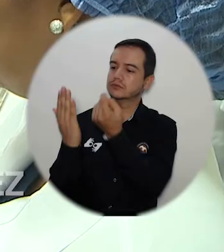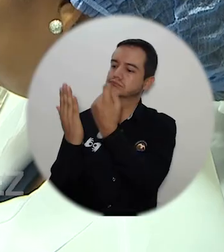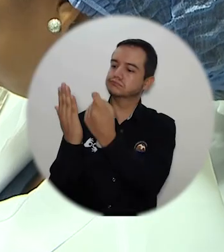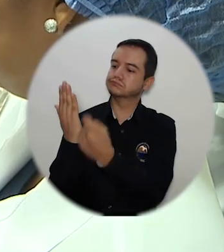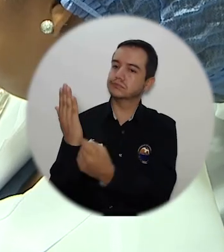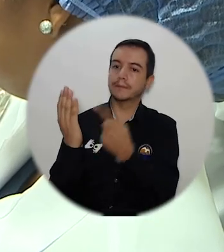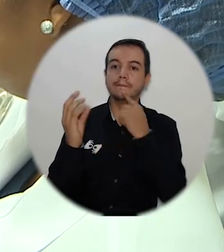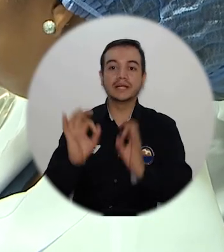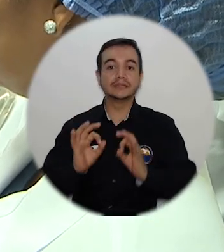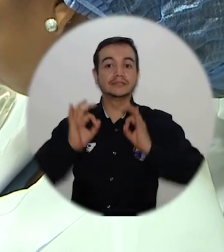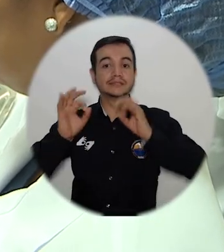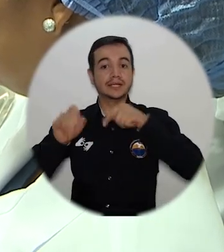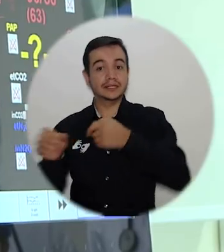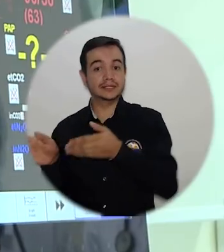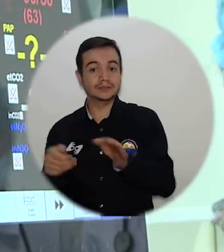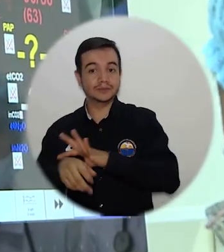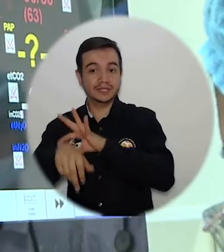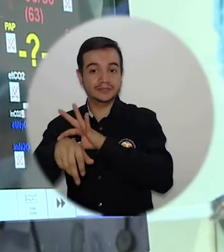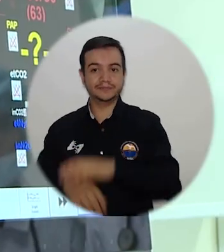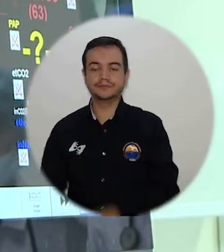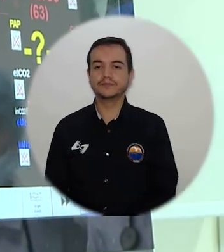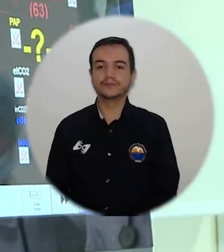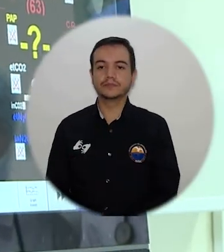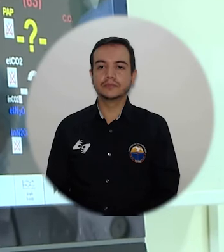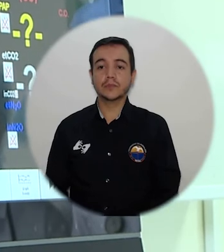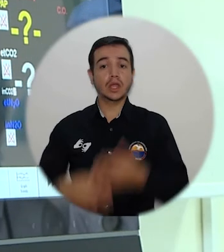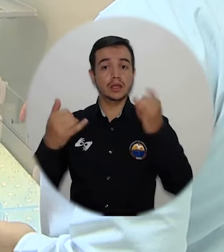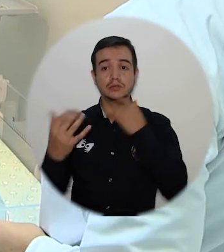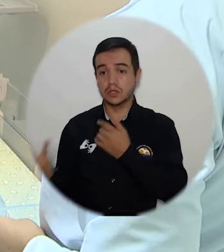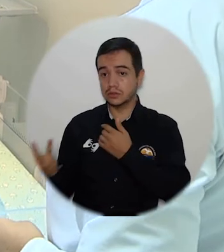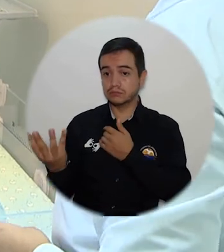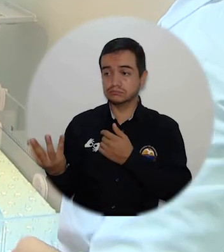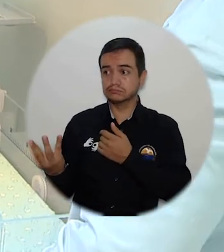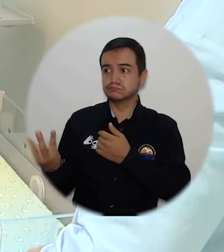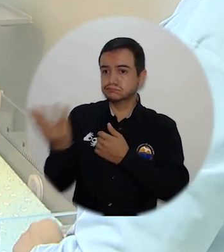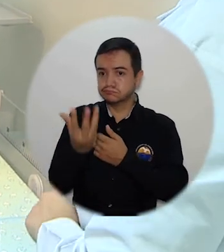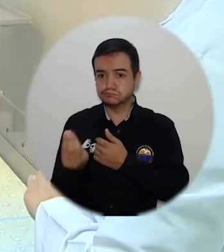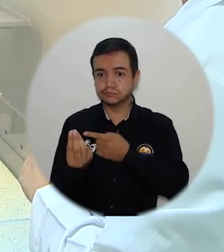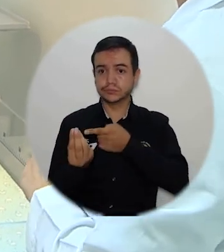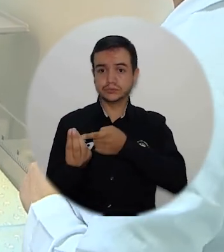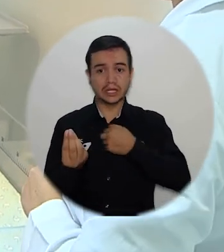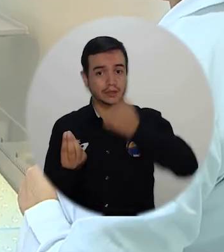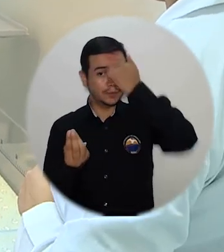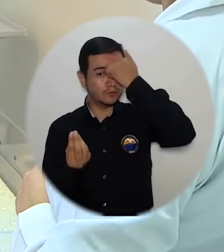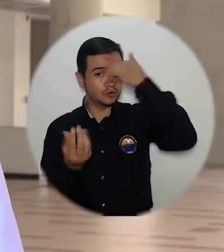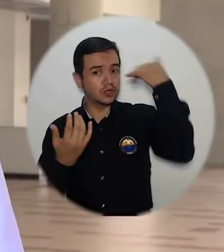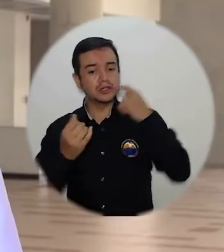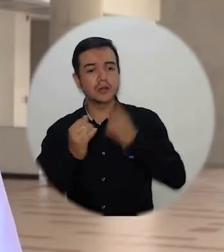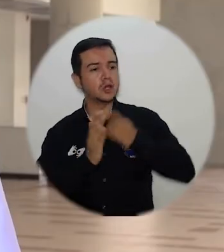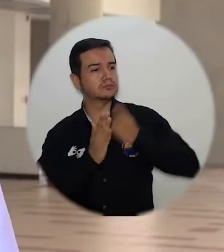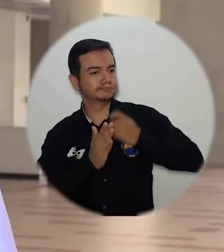posibilidad desde un abordaje investigativo poder tomar decisiones para la mejora de la calidad de los pacientes.